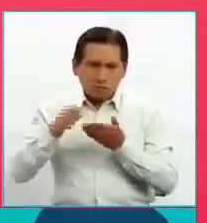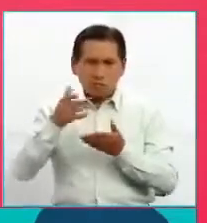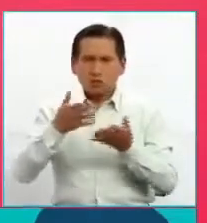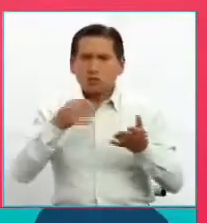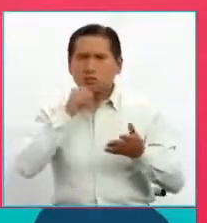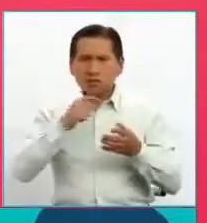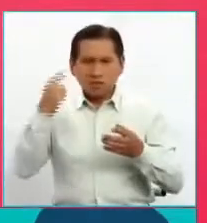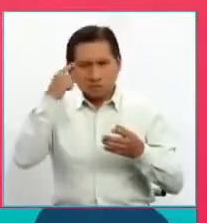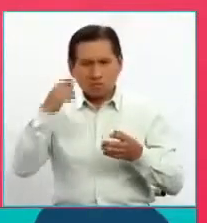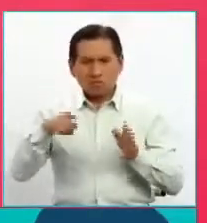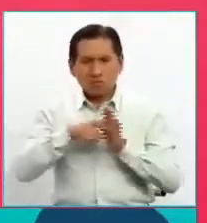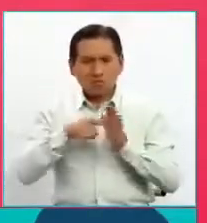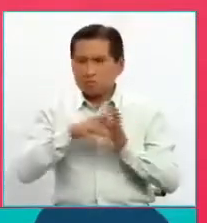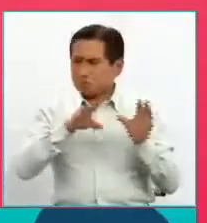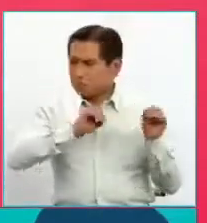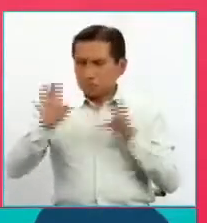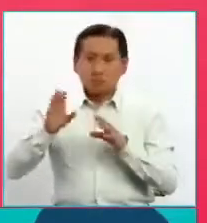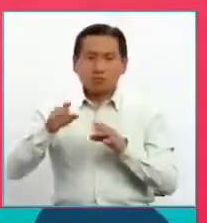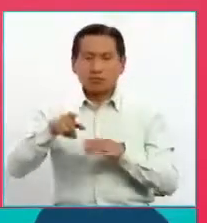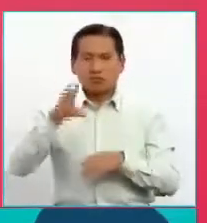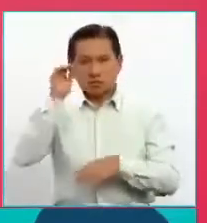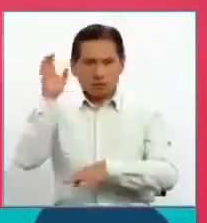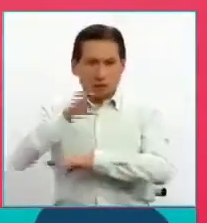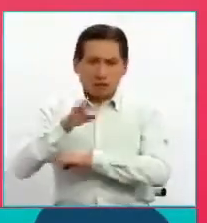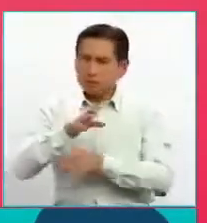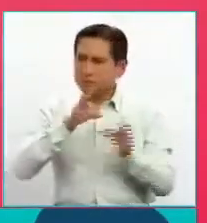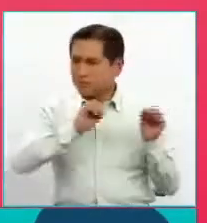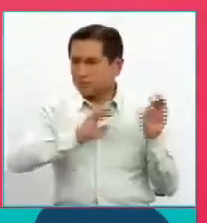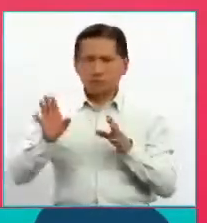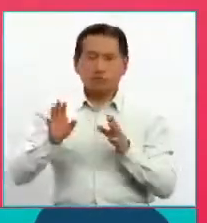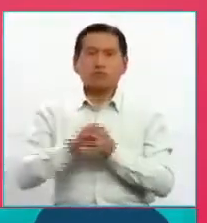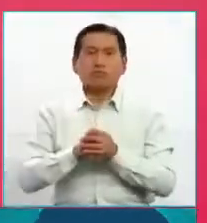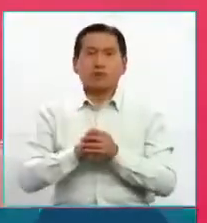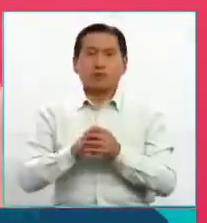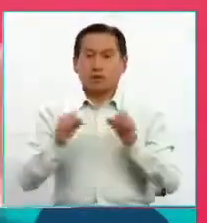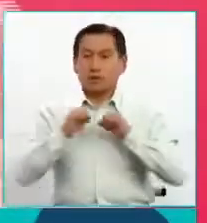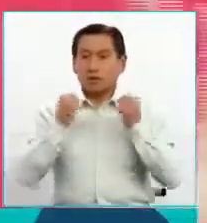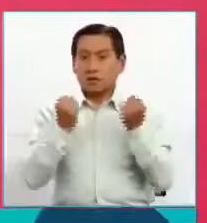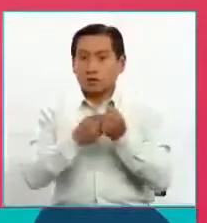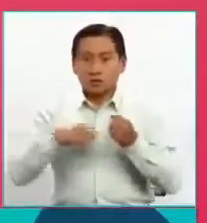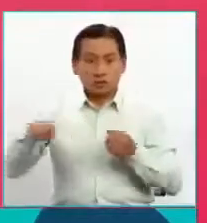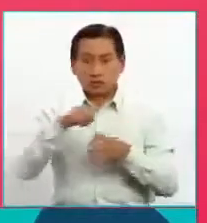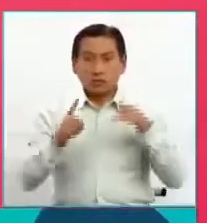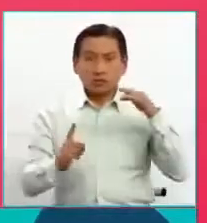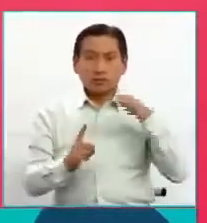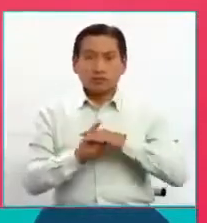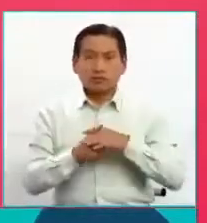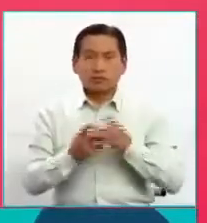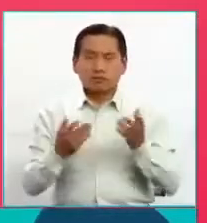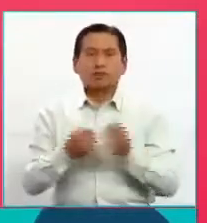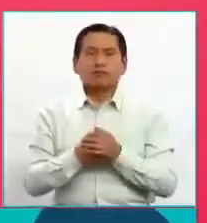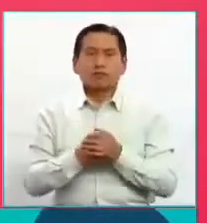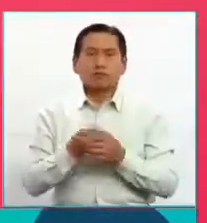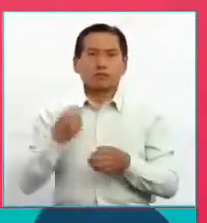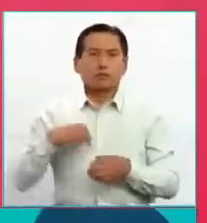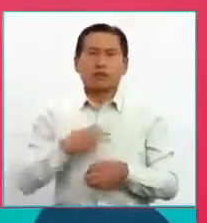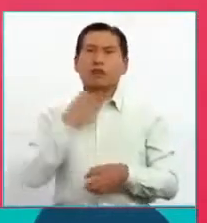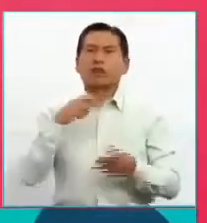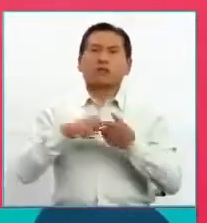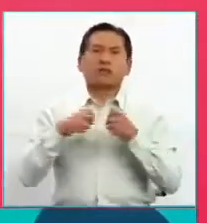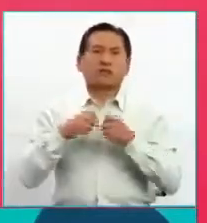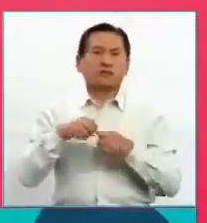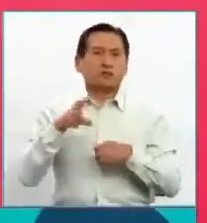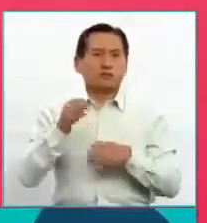que tenemos o dentro de la sociedad vamos a encontrarnos con una pared, no es así. Entonces,